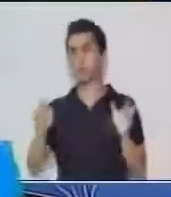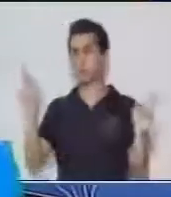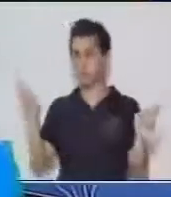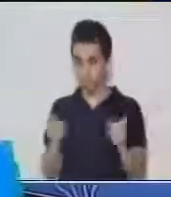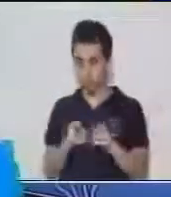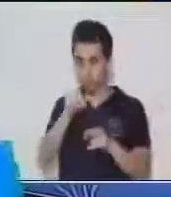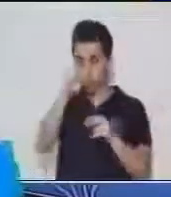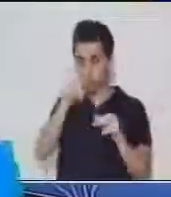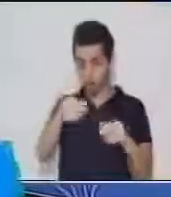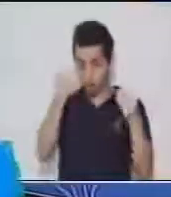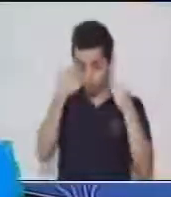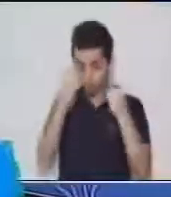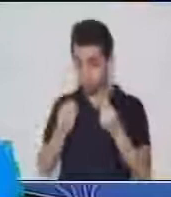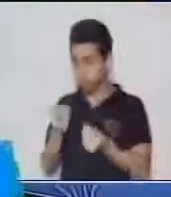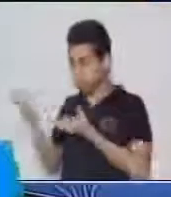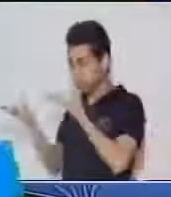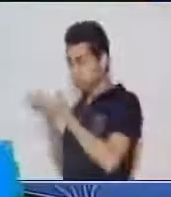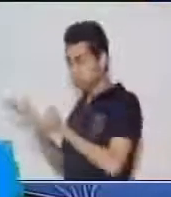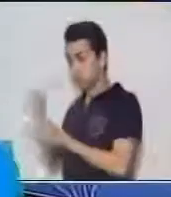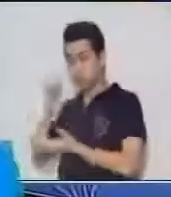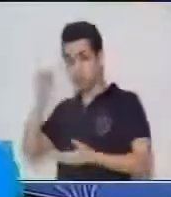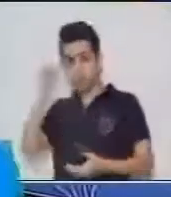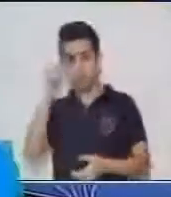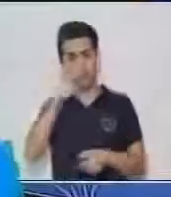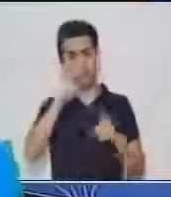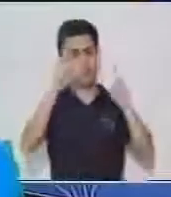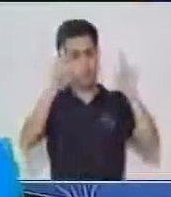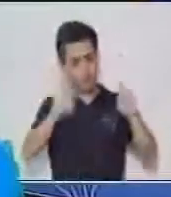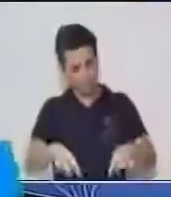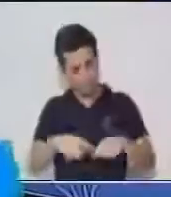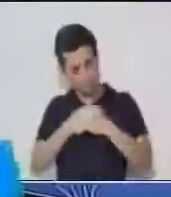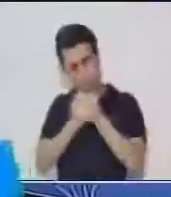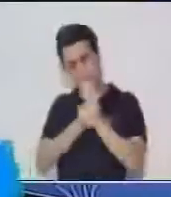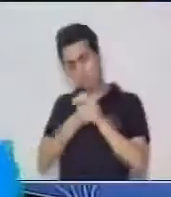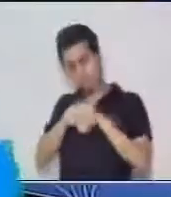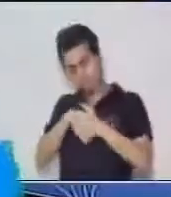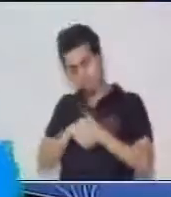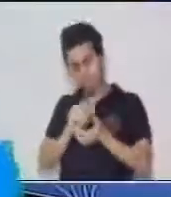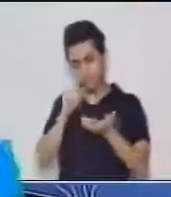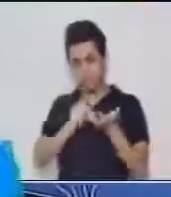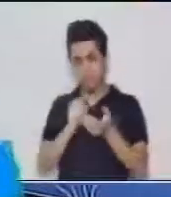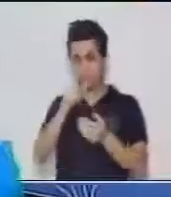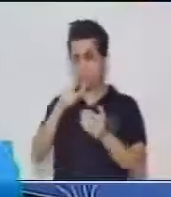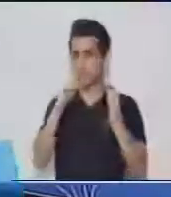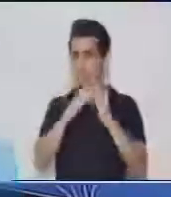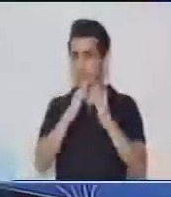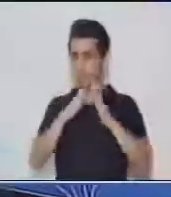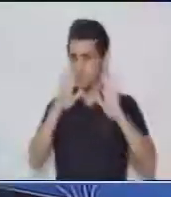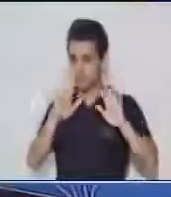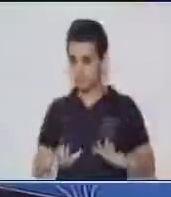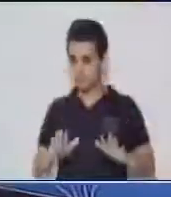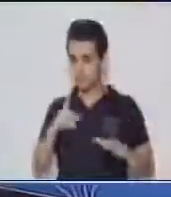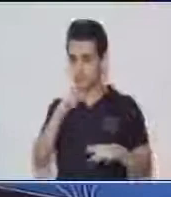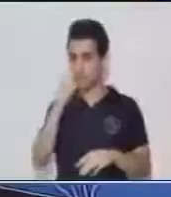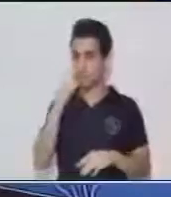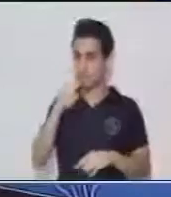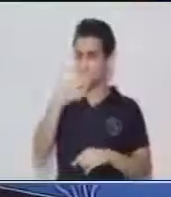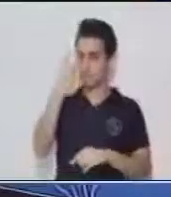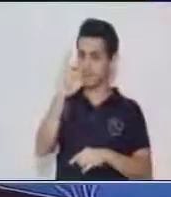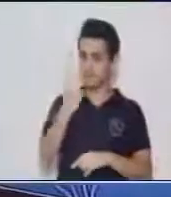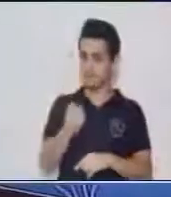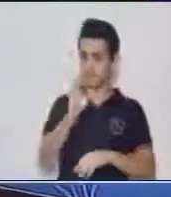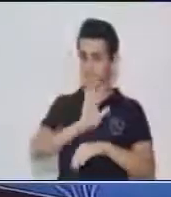Te recomendamos, lávate las manos con agua y jabón o gel y sobre todo, quédate en casa. Te esperamos en el próximo